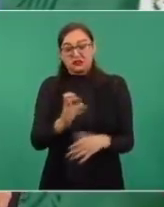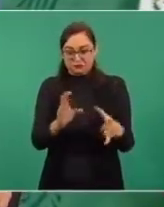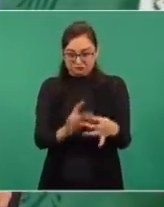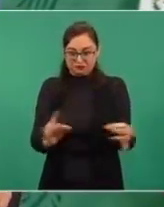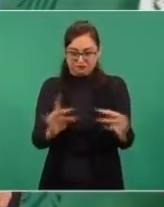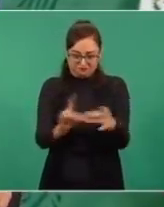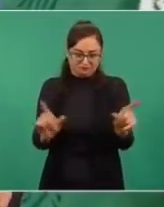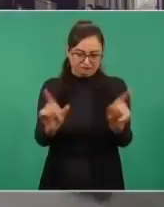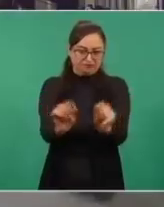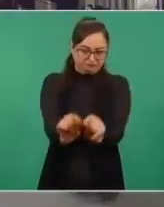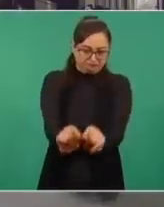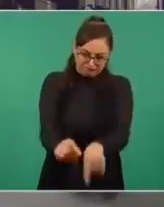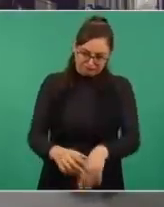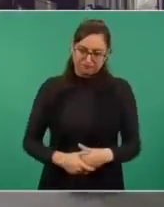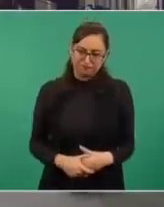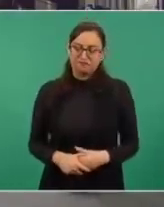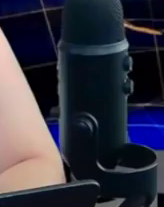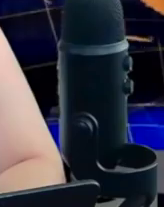comentarte.